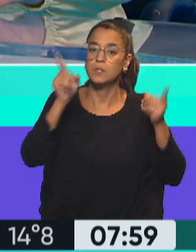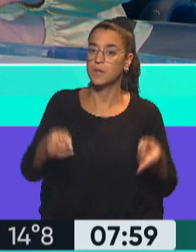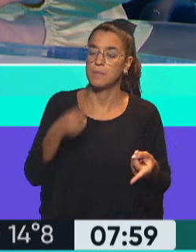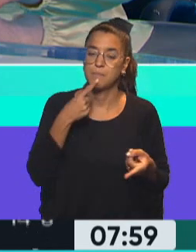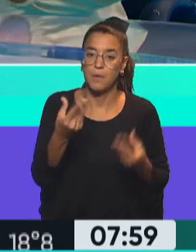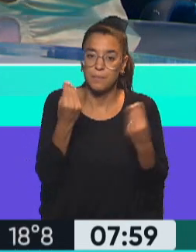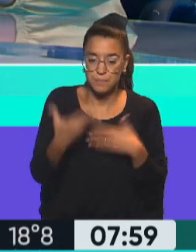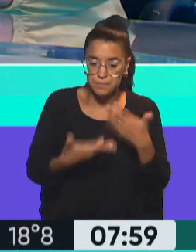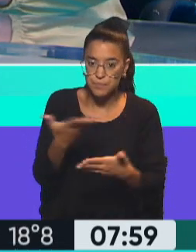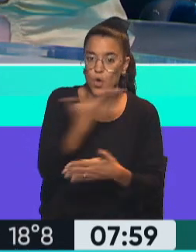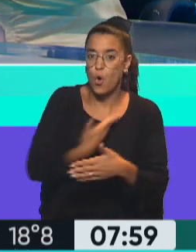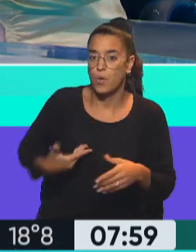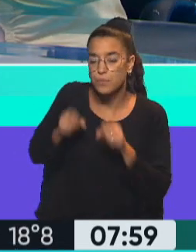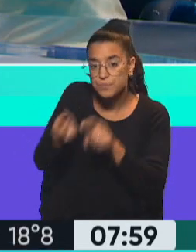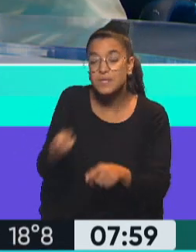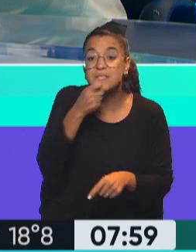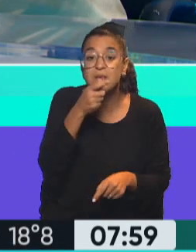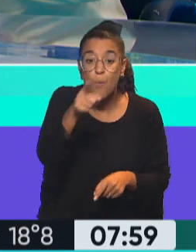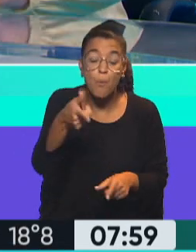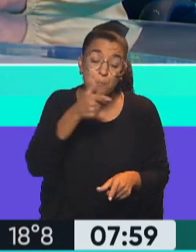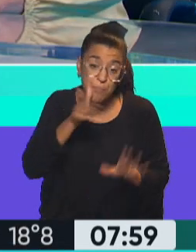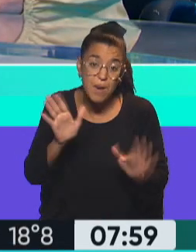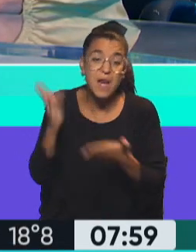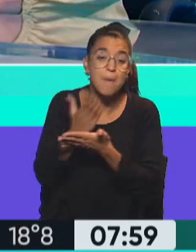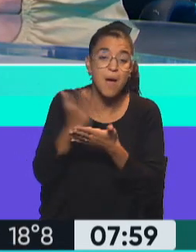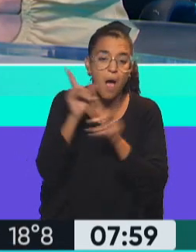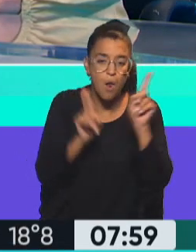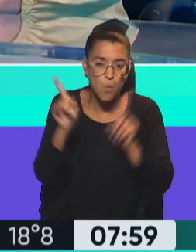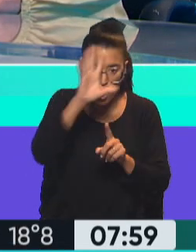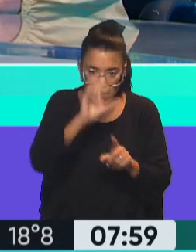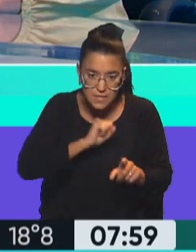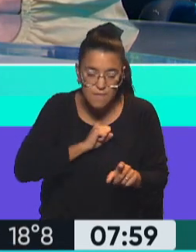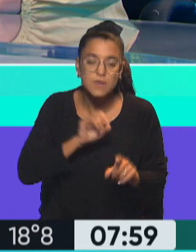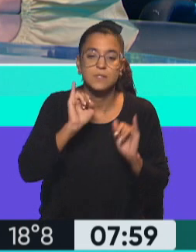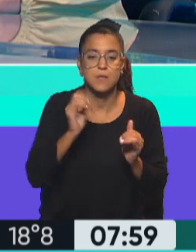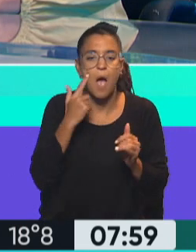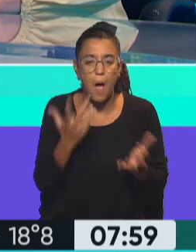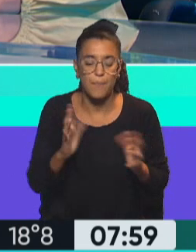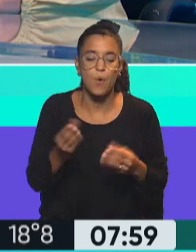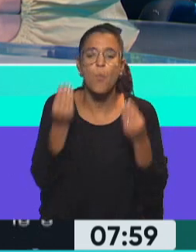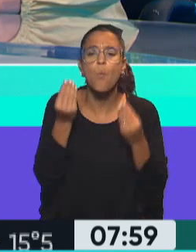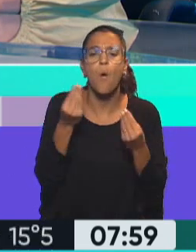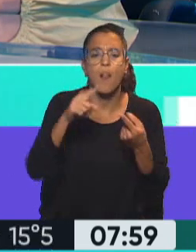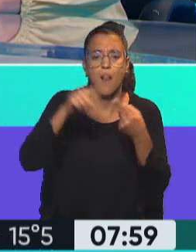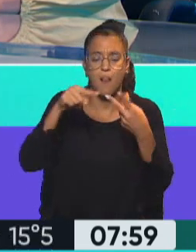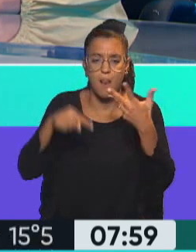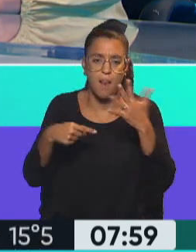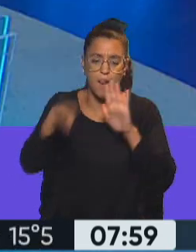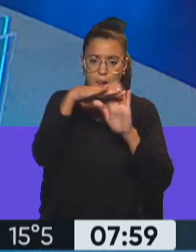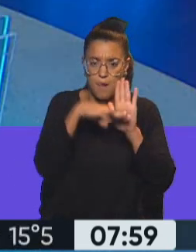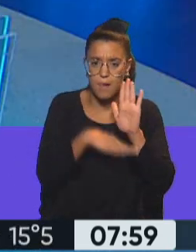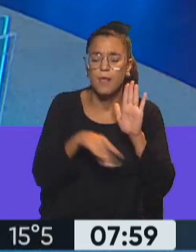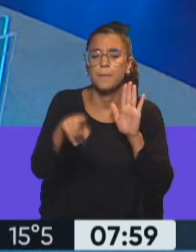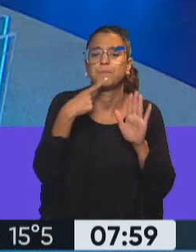lo que va a hacer su gobierno. Si te parece, podemos repasar algunos de los desafíos. Dale, comencemos a ver cuál sería una de las primeras medidas que